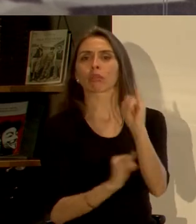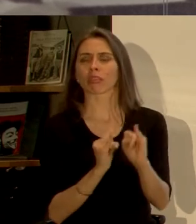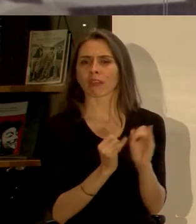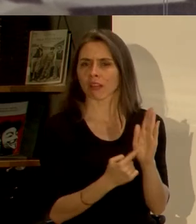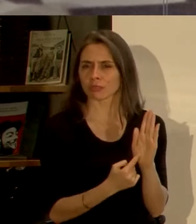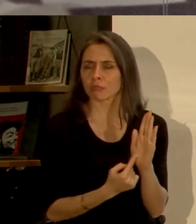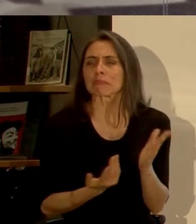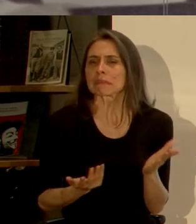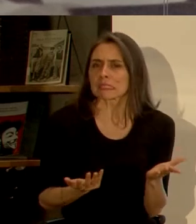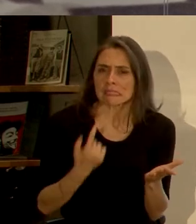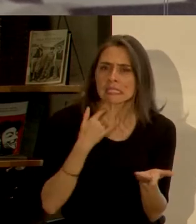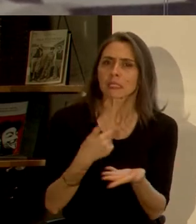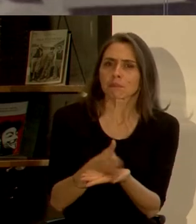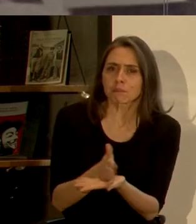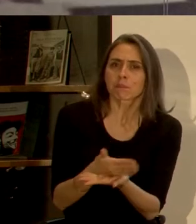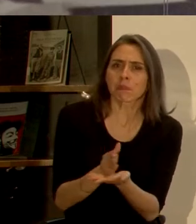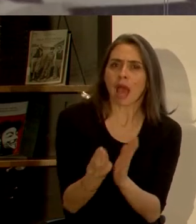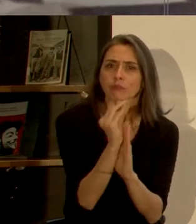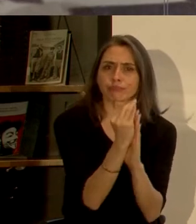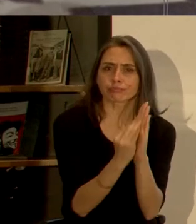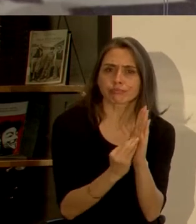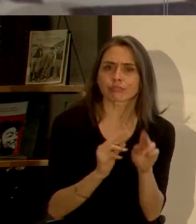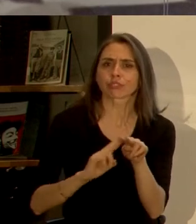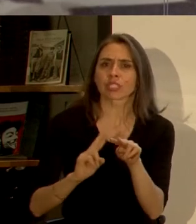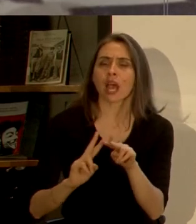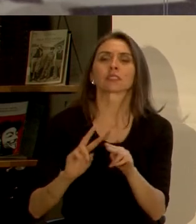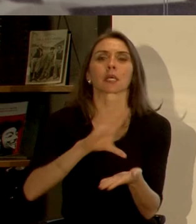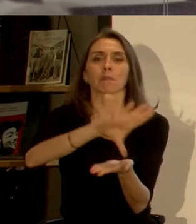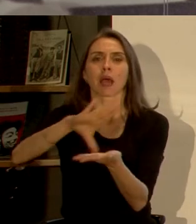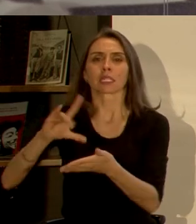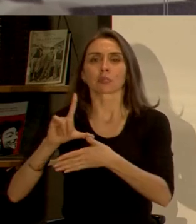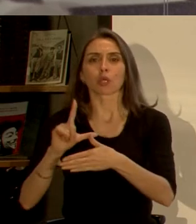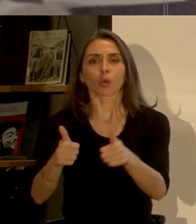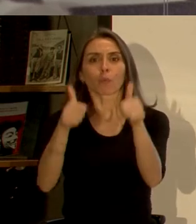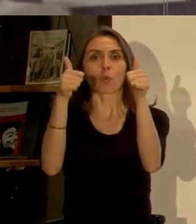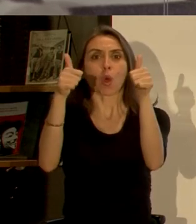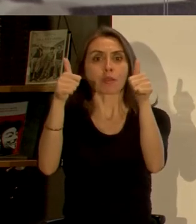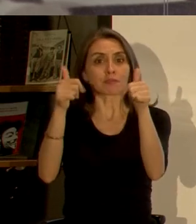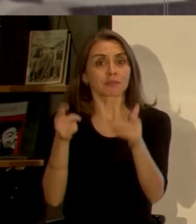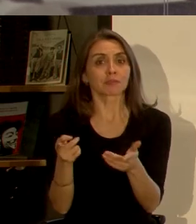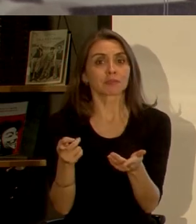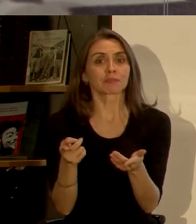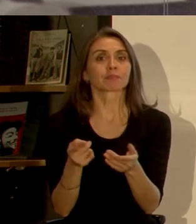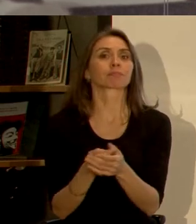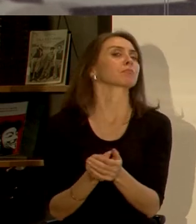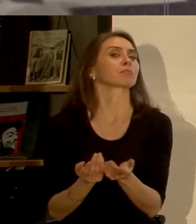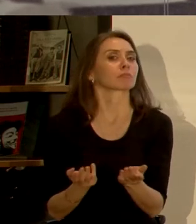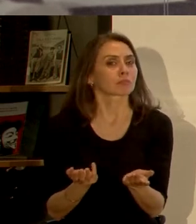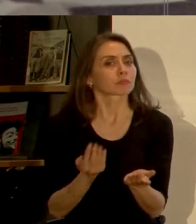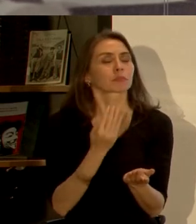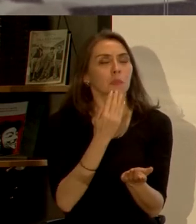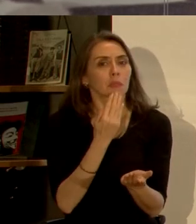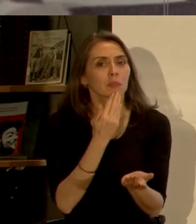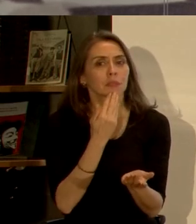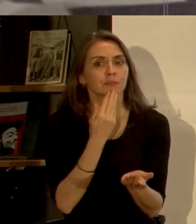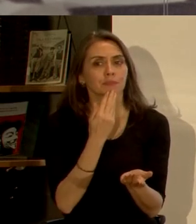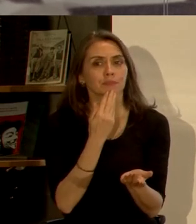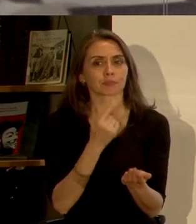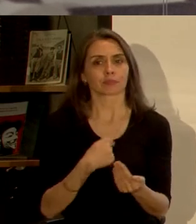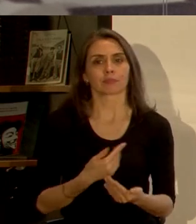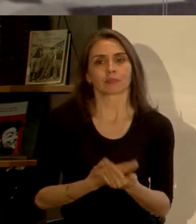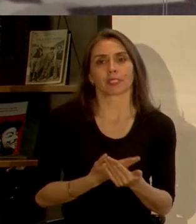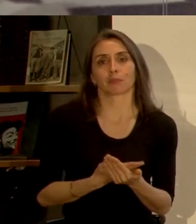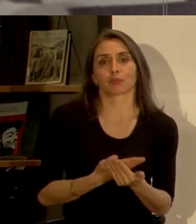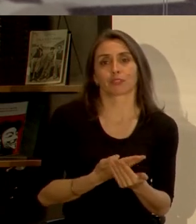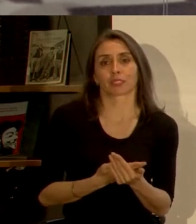¿Qué estrategias diseñadas o implementadas en América Latina son exitosas? Y también, no quiero dejar